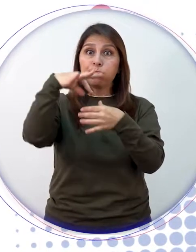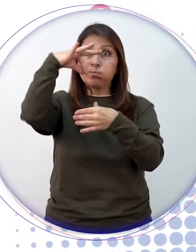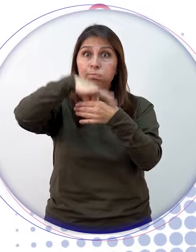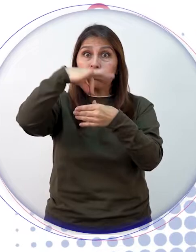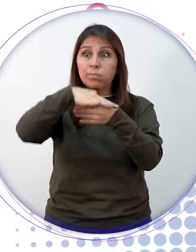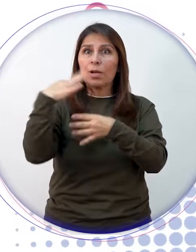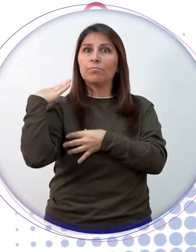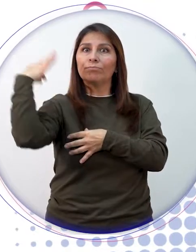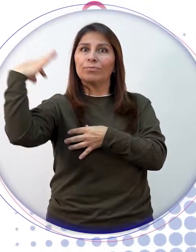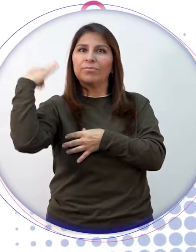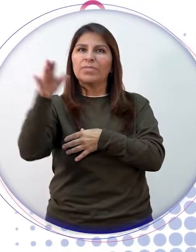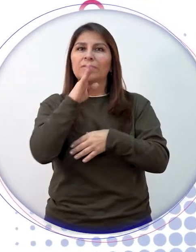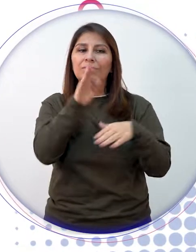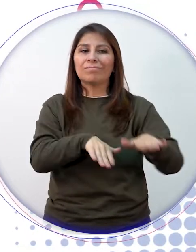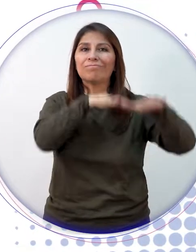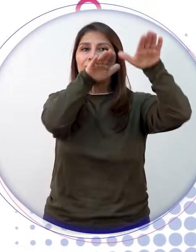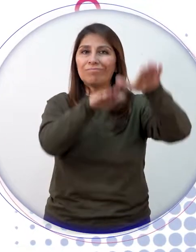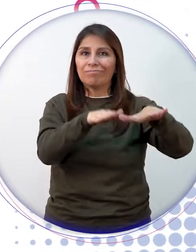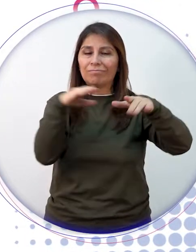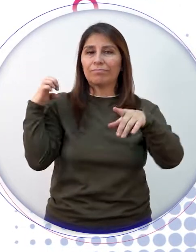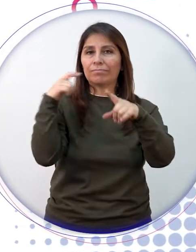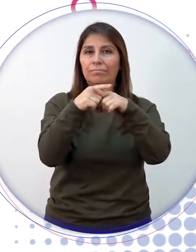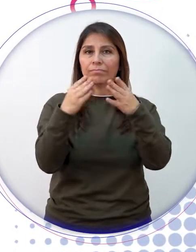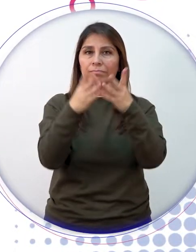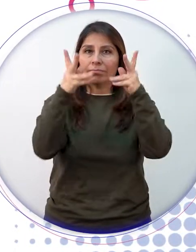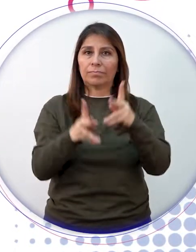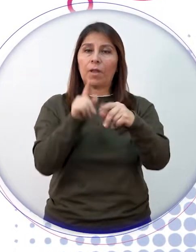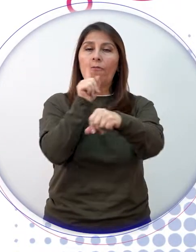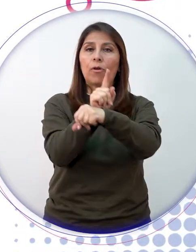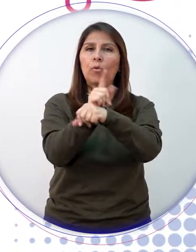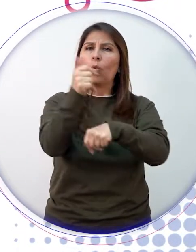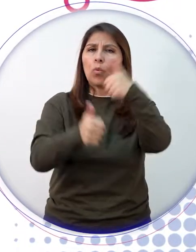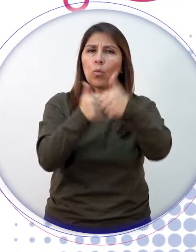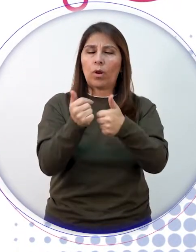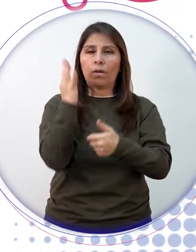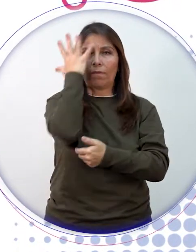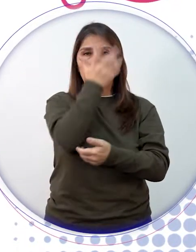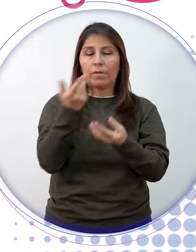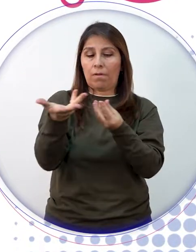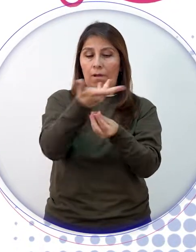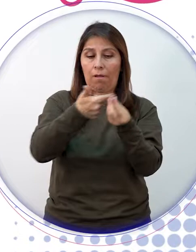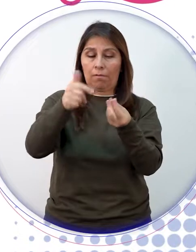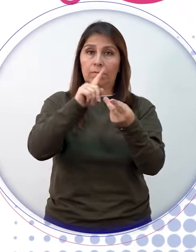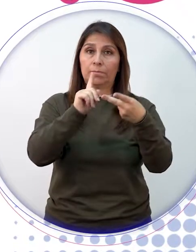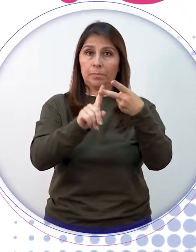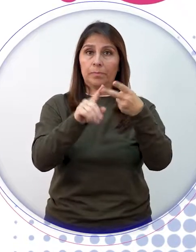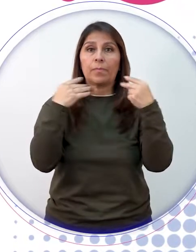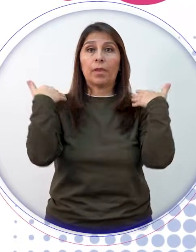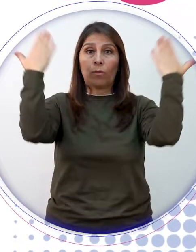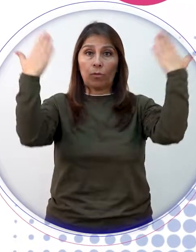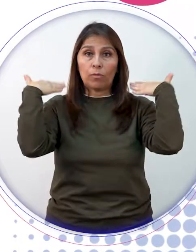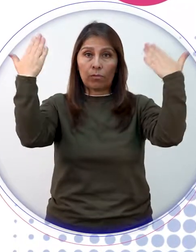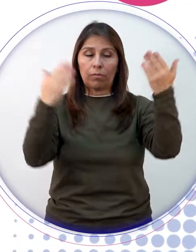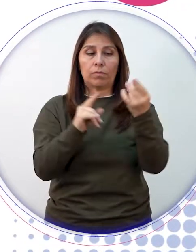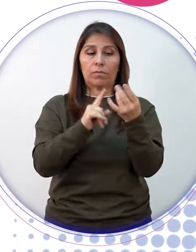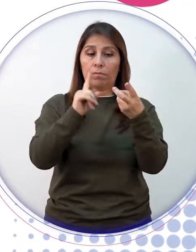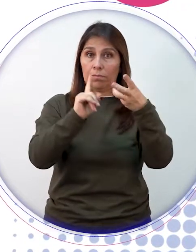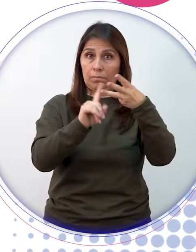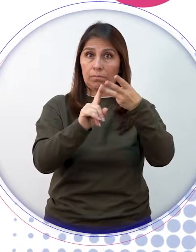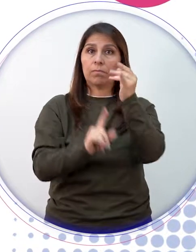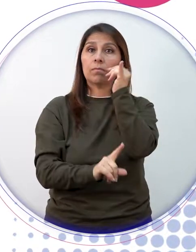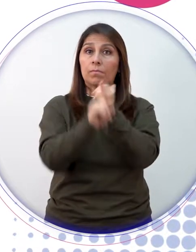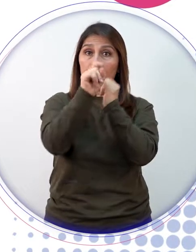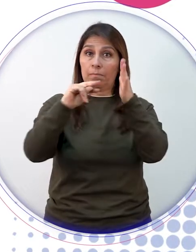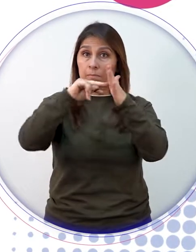elegirán a los representantes de egresados ante los consejos de las Facultades de Bellas Artes, Educación Física y Ciencia y